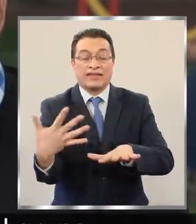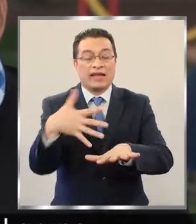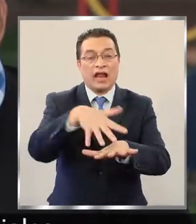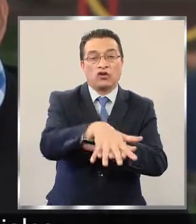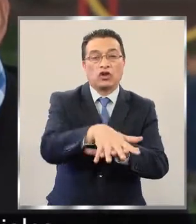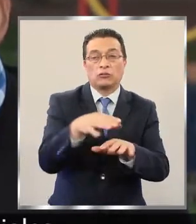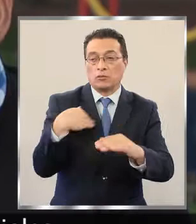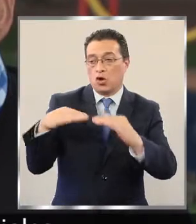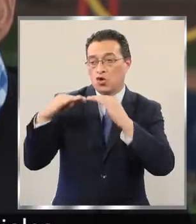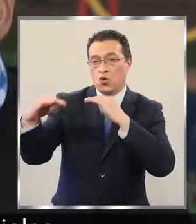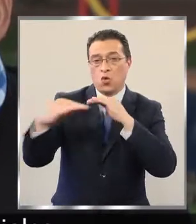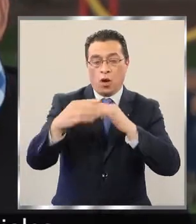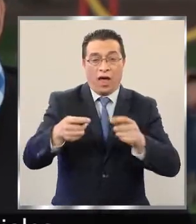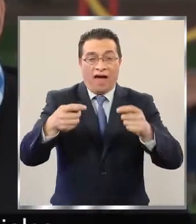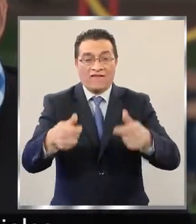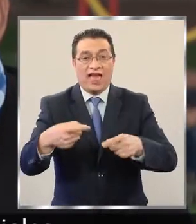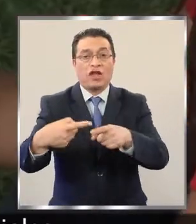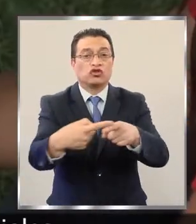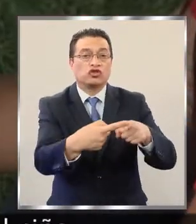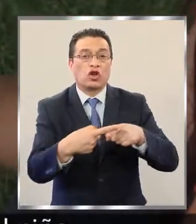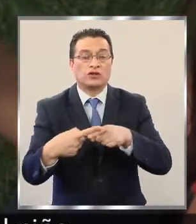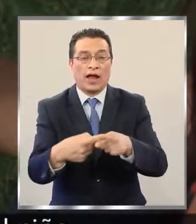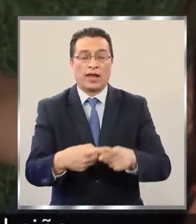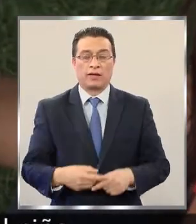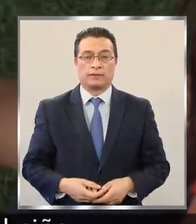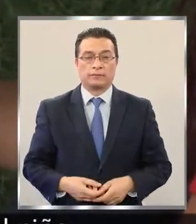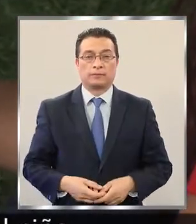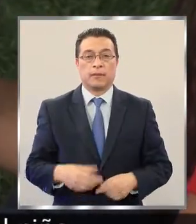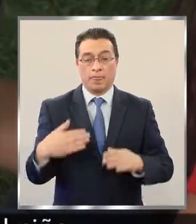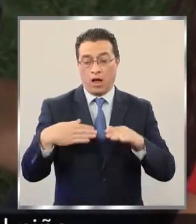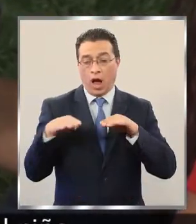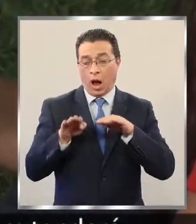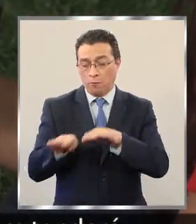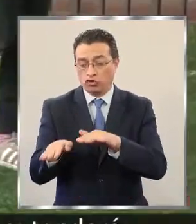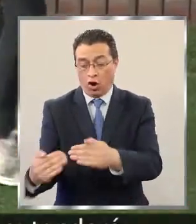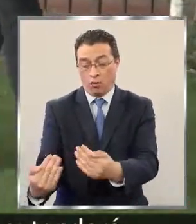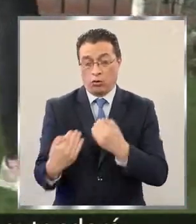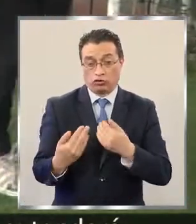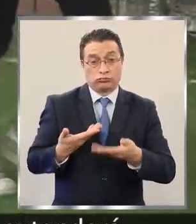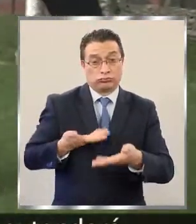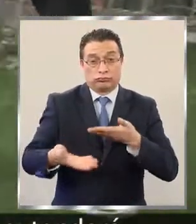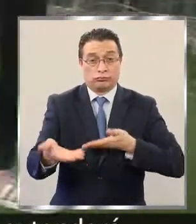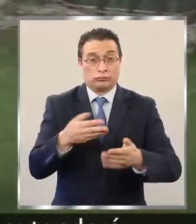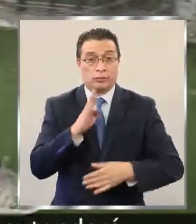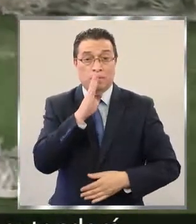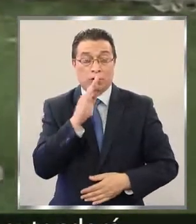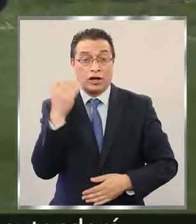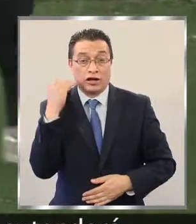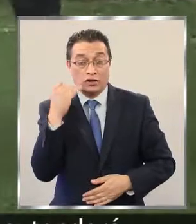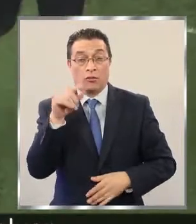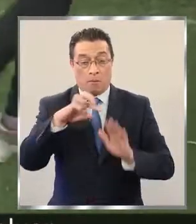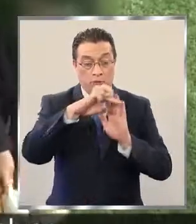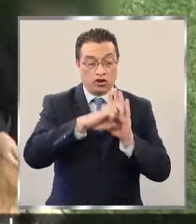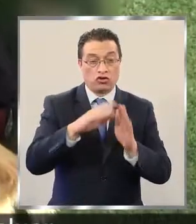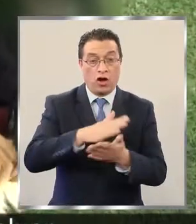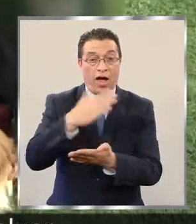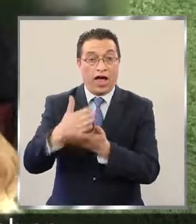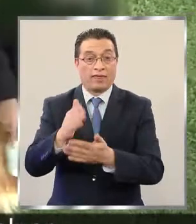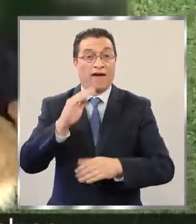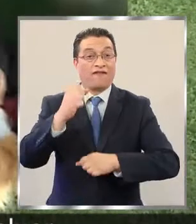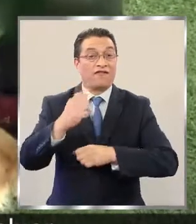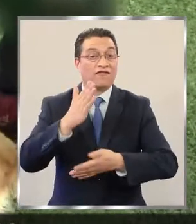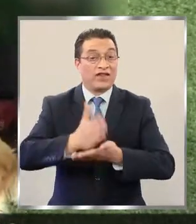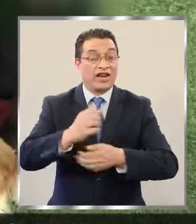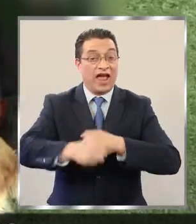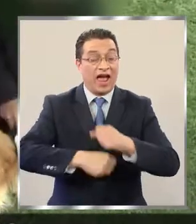al grupo de pares, habilidades sociales. El apoyo es mutuo entre el niño y el perro, un proyecto que se extenderá hasta fin de año